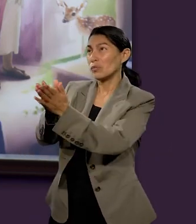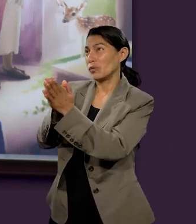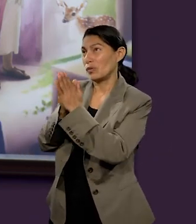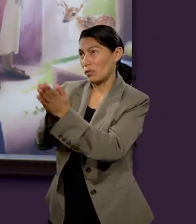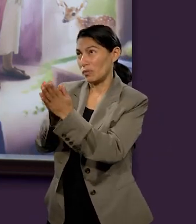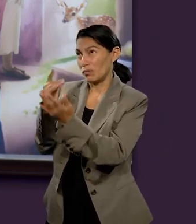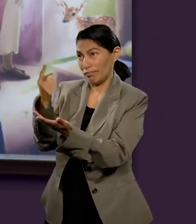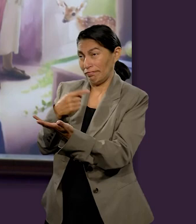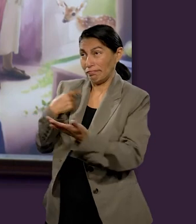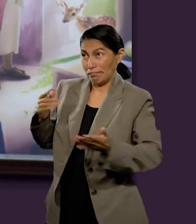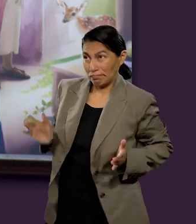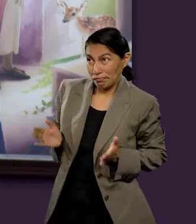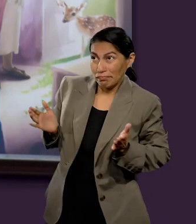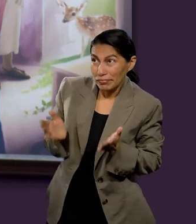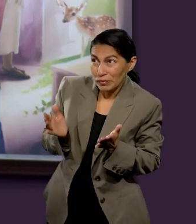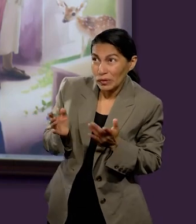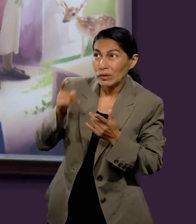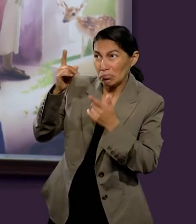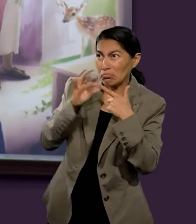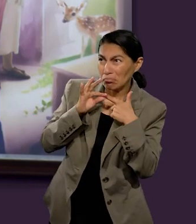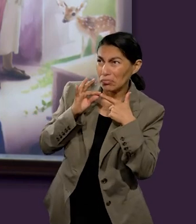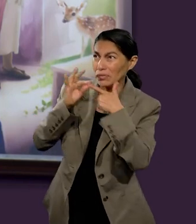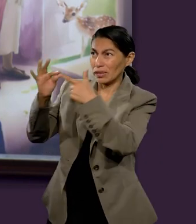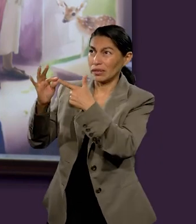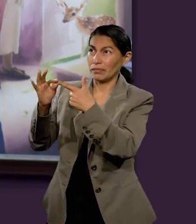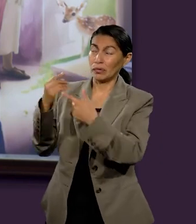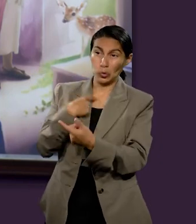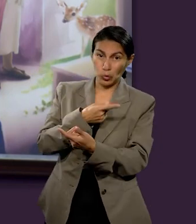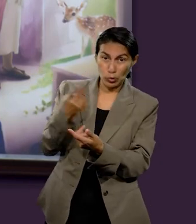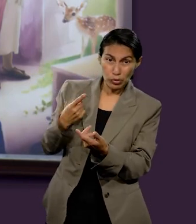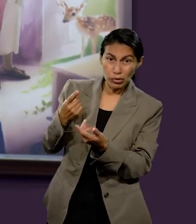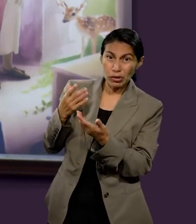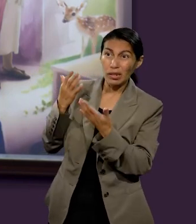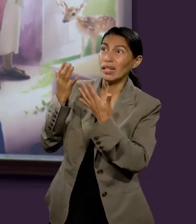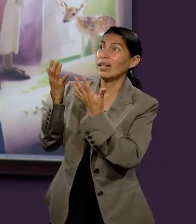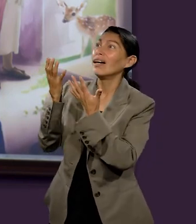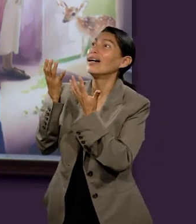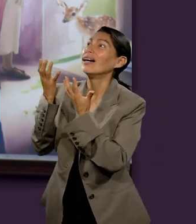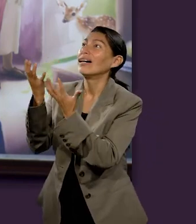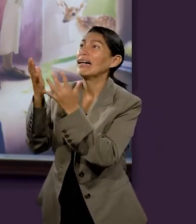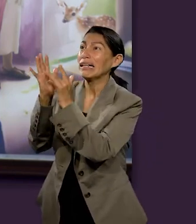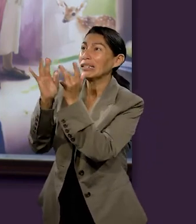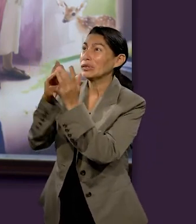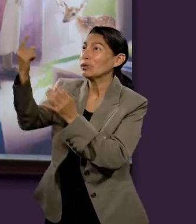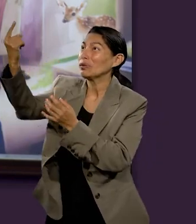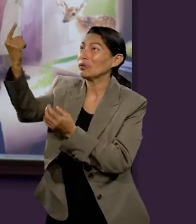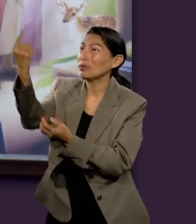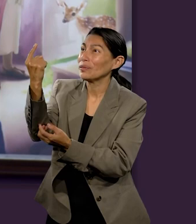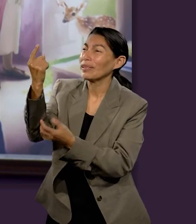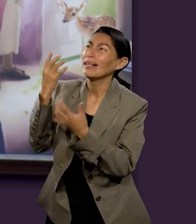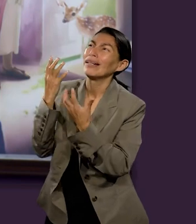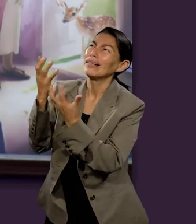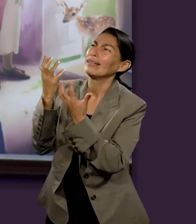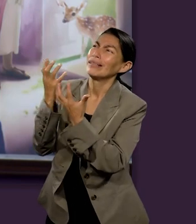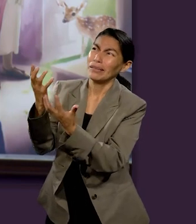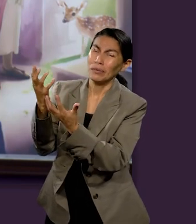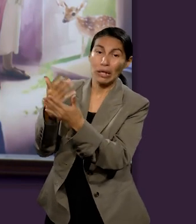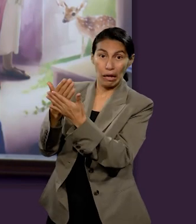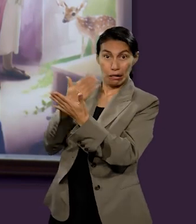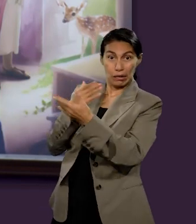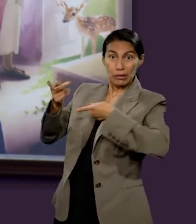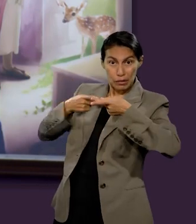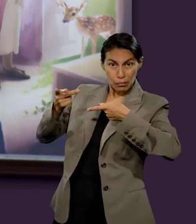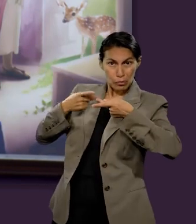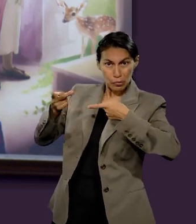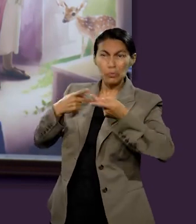aunque anhelamos la venida de Jesús y no sabemos cuándo es necesitamos también aquí prepararnos